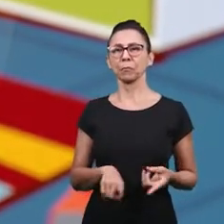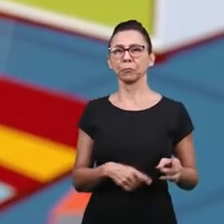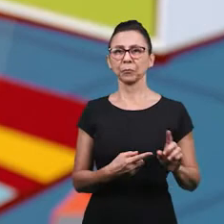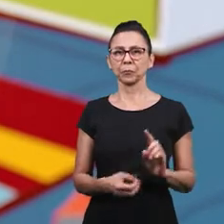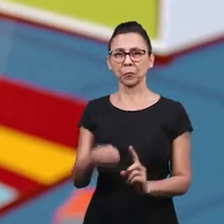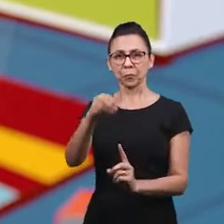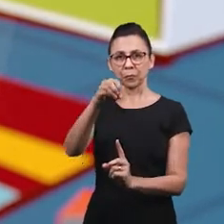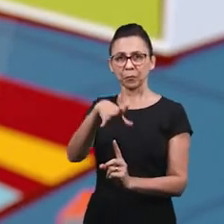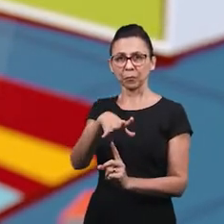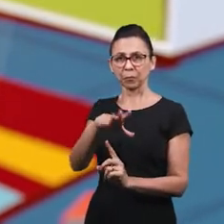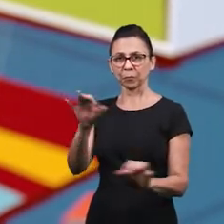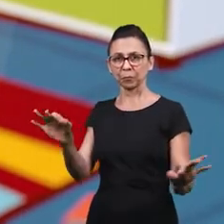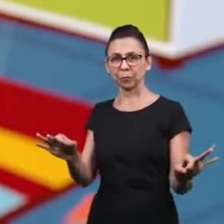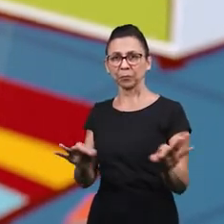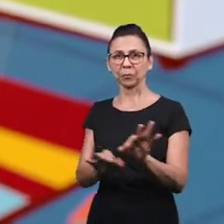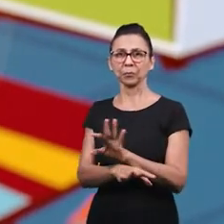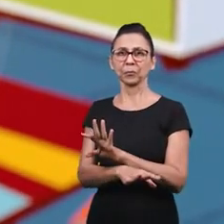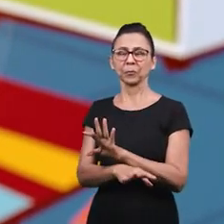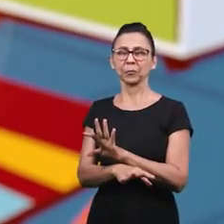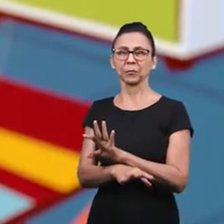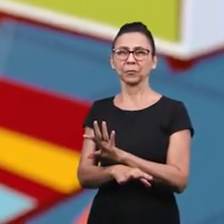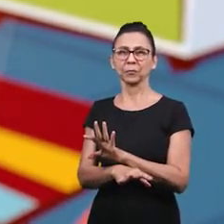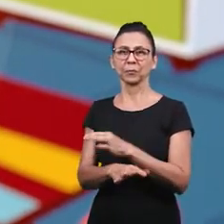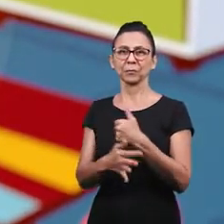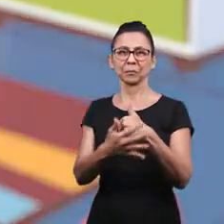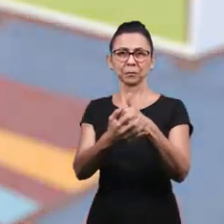Y me basará